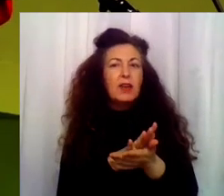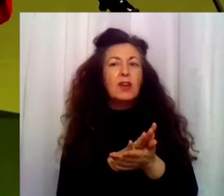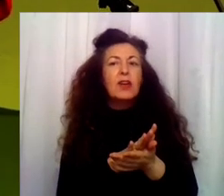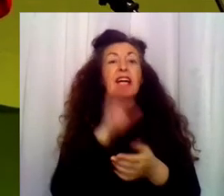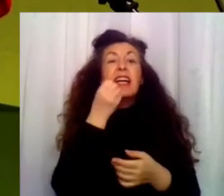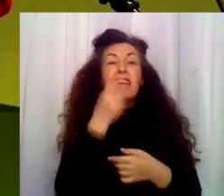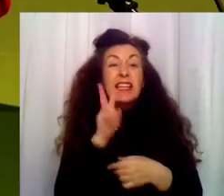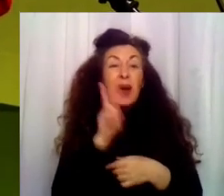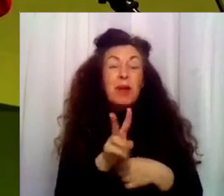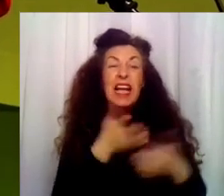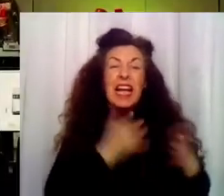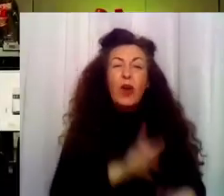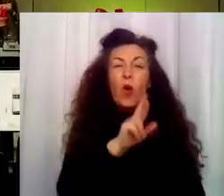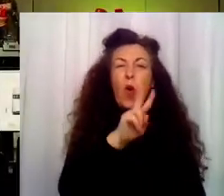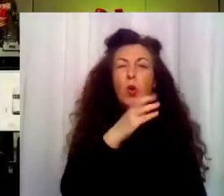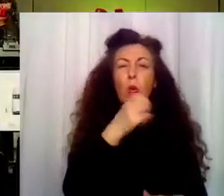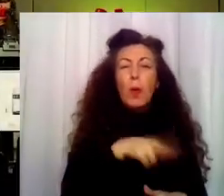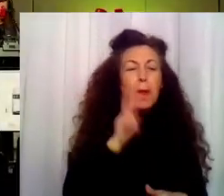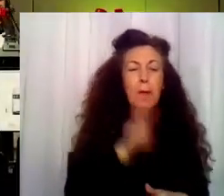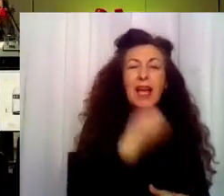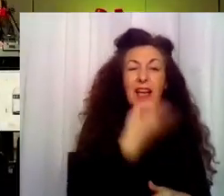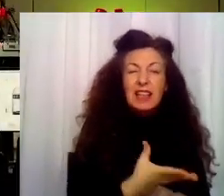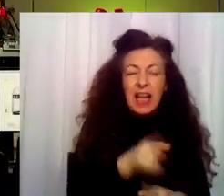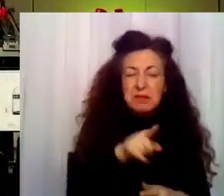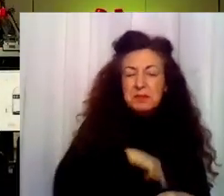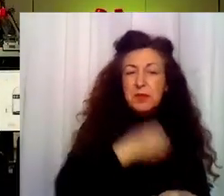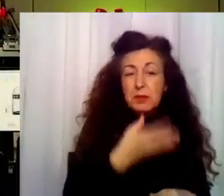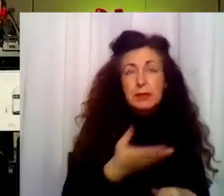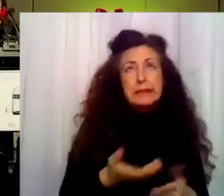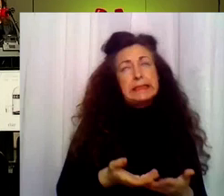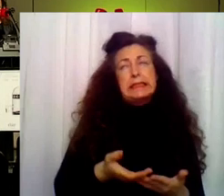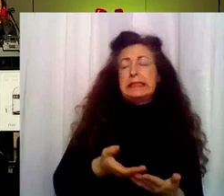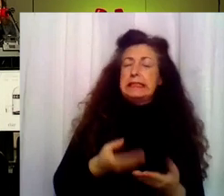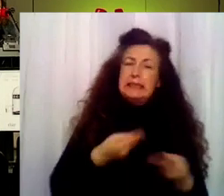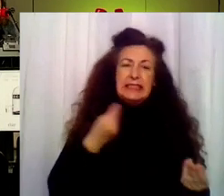¿Lo encontraste bien, Natalia? Pues no sabría cómo explicarlo, la verdad.